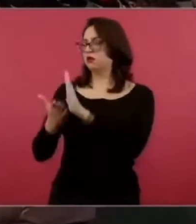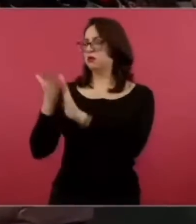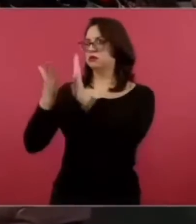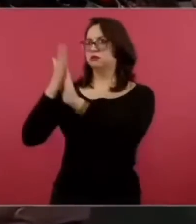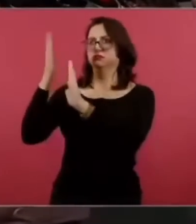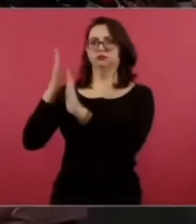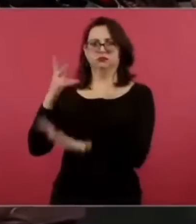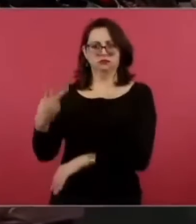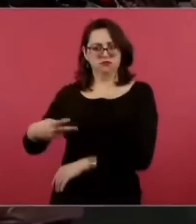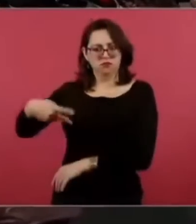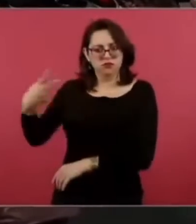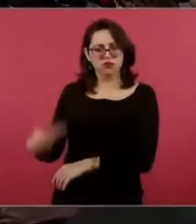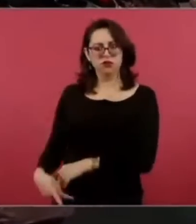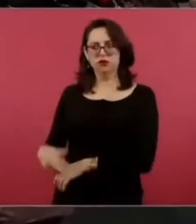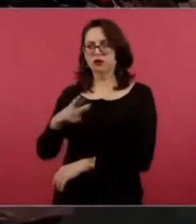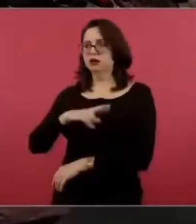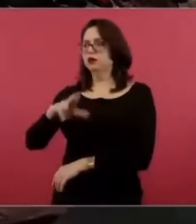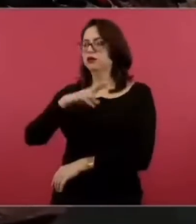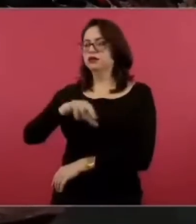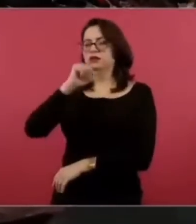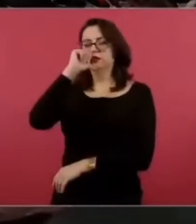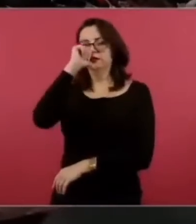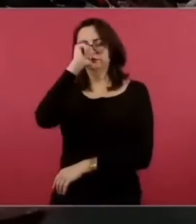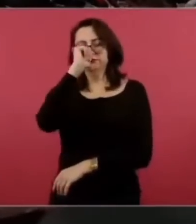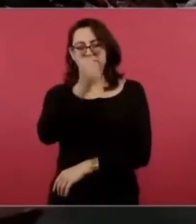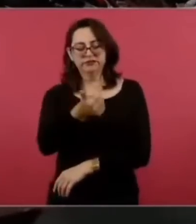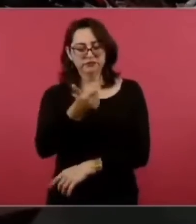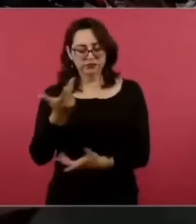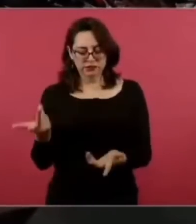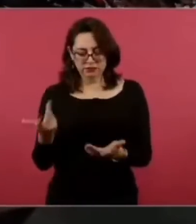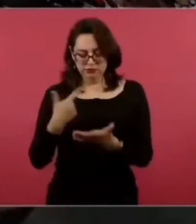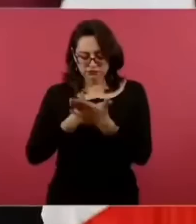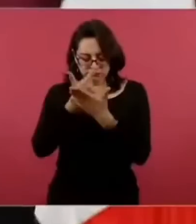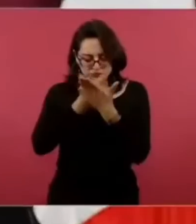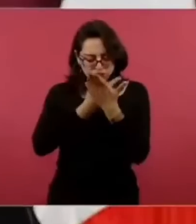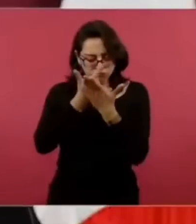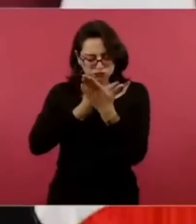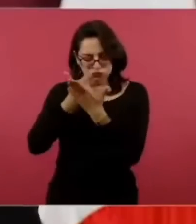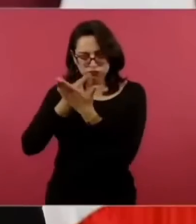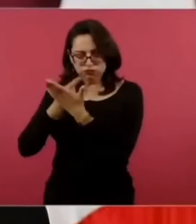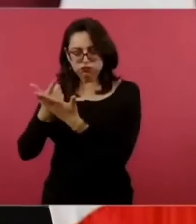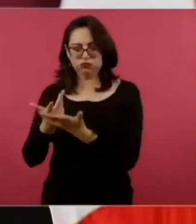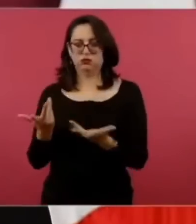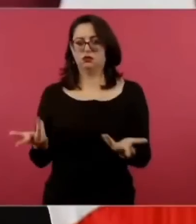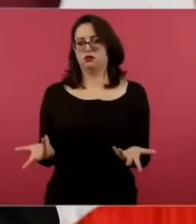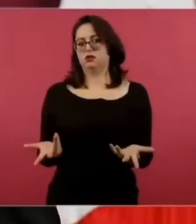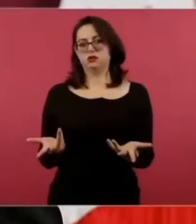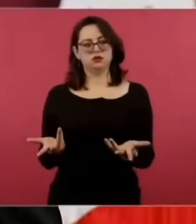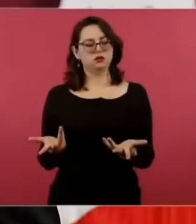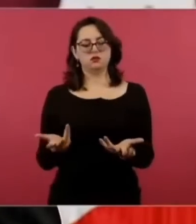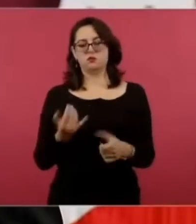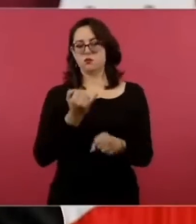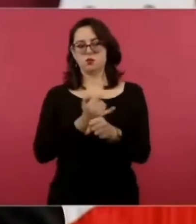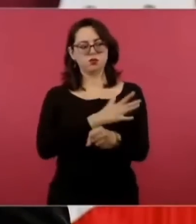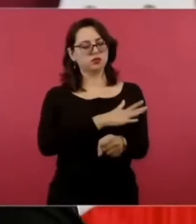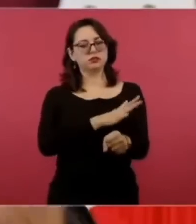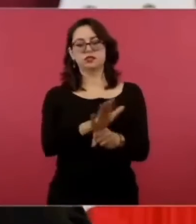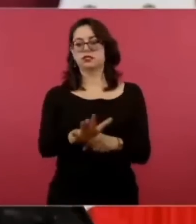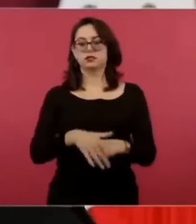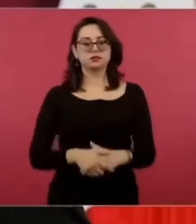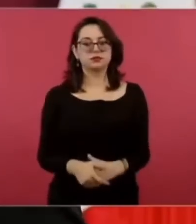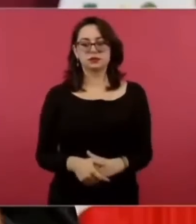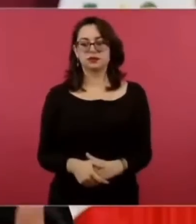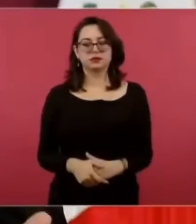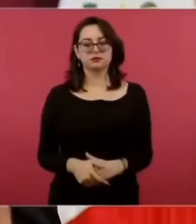esto es lo que los tiene muy molestos porque así